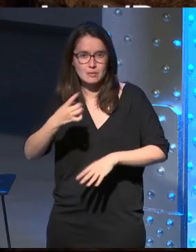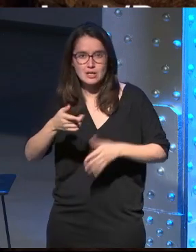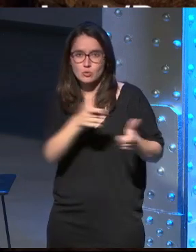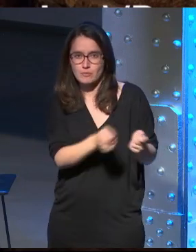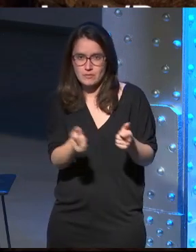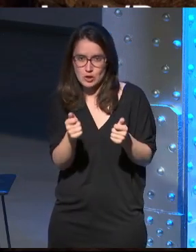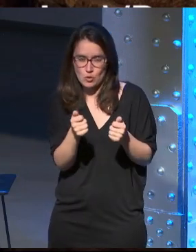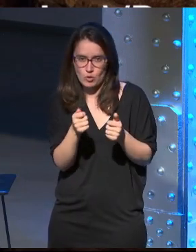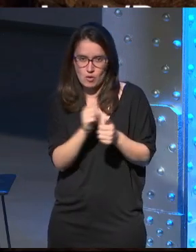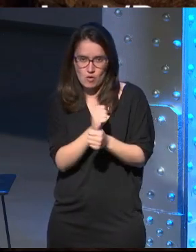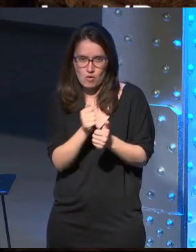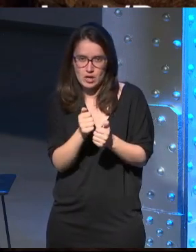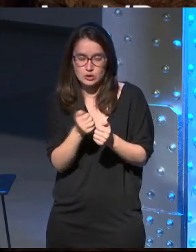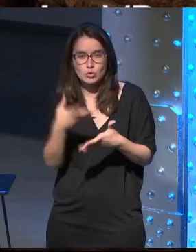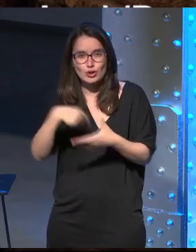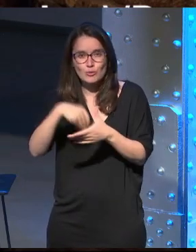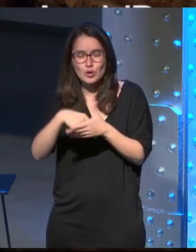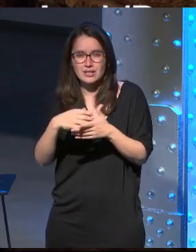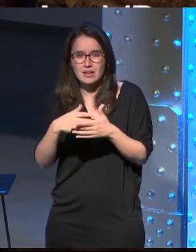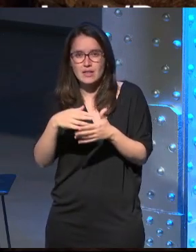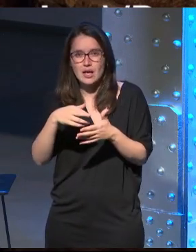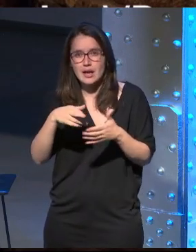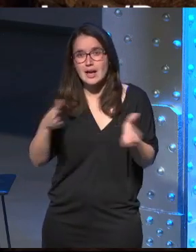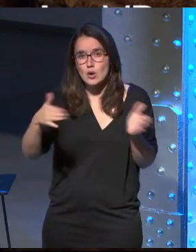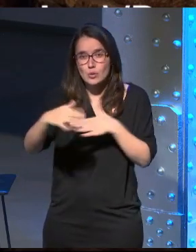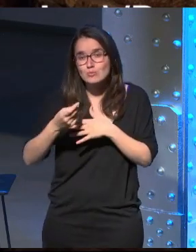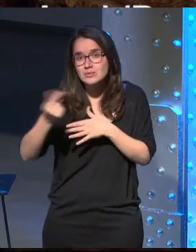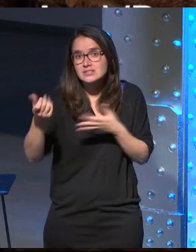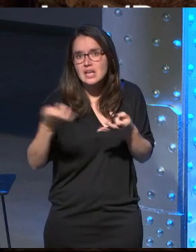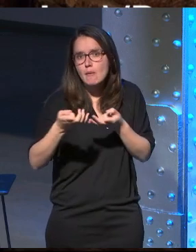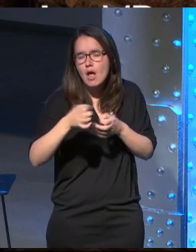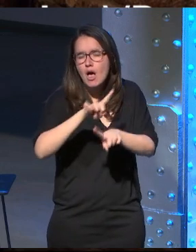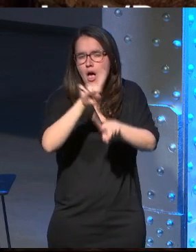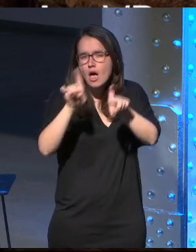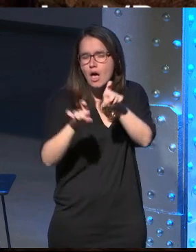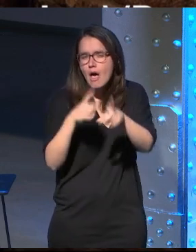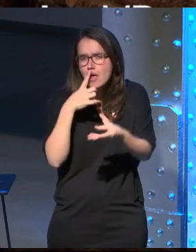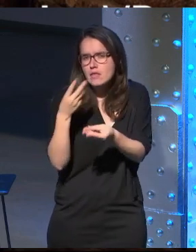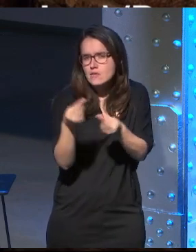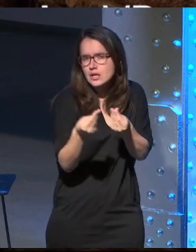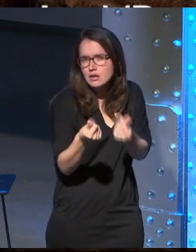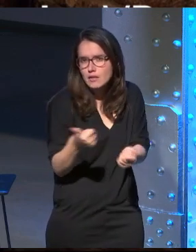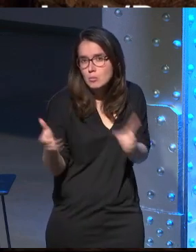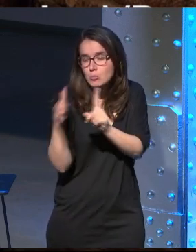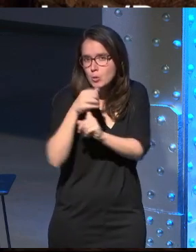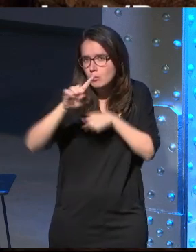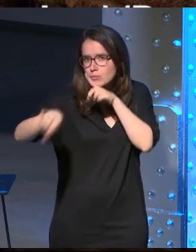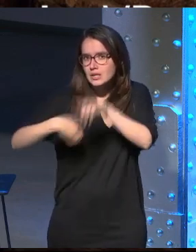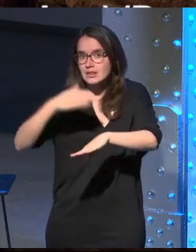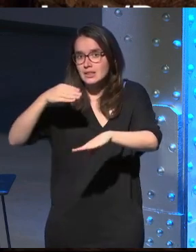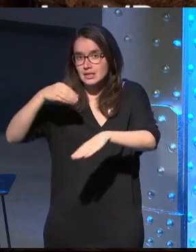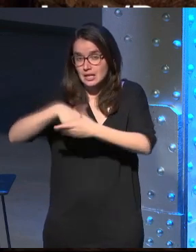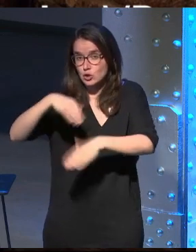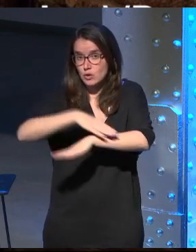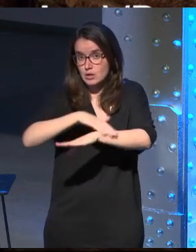aventura gráfica con un componente de Rumscape donde tienes que resolver unos acertijos dentro del propio Ministerio está todo recreado en 3D en tiempo